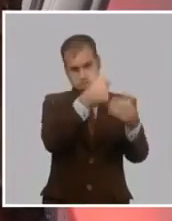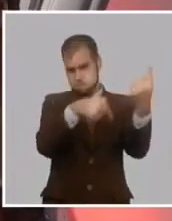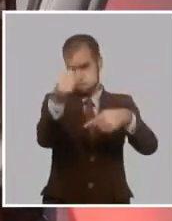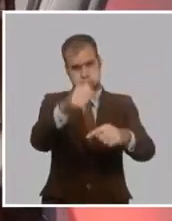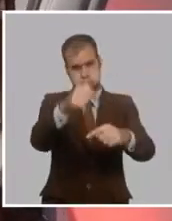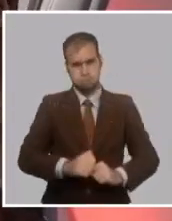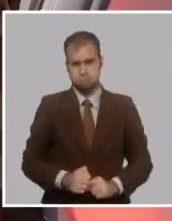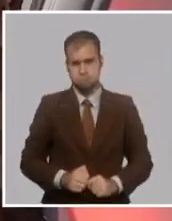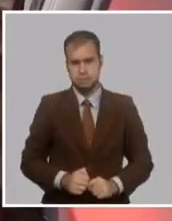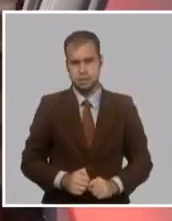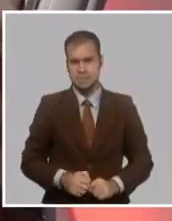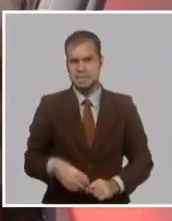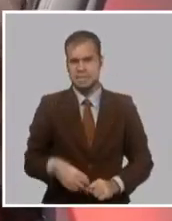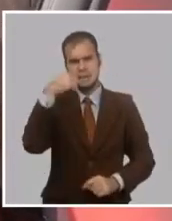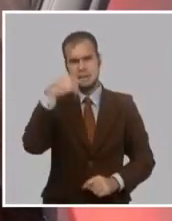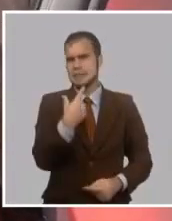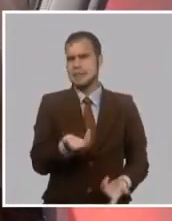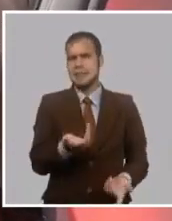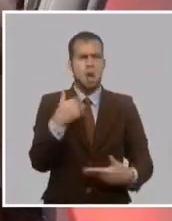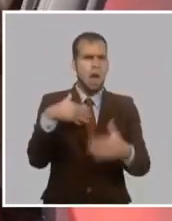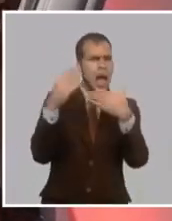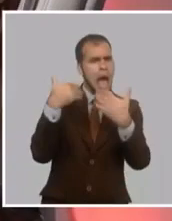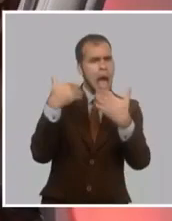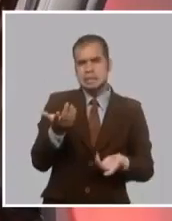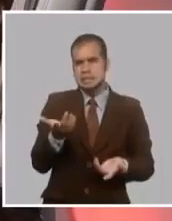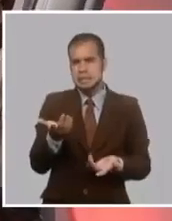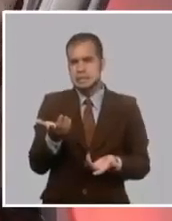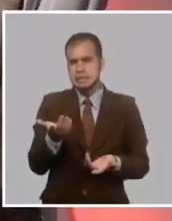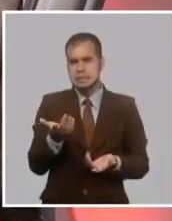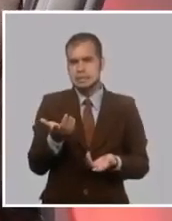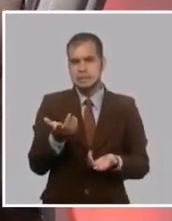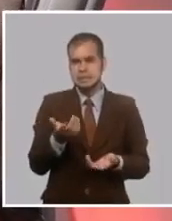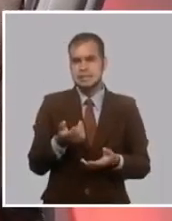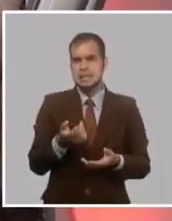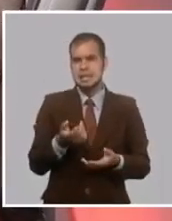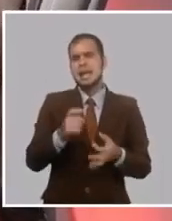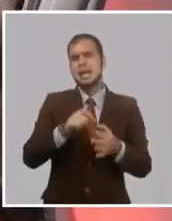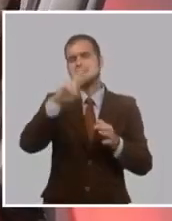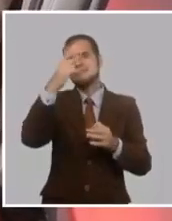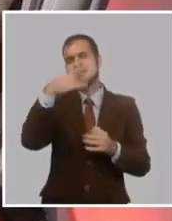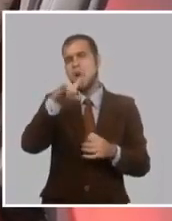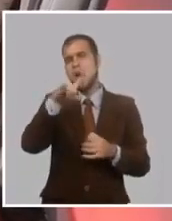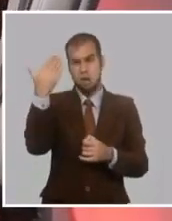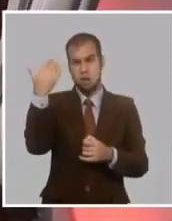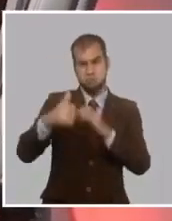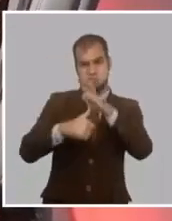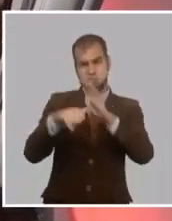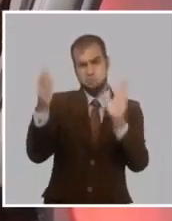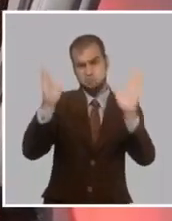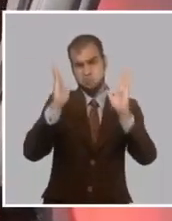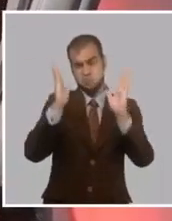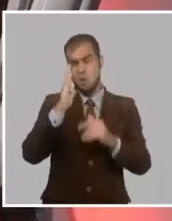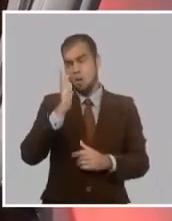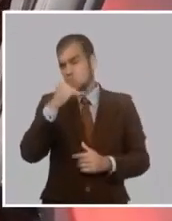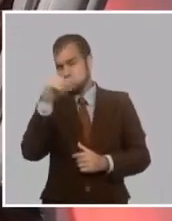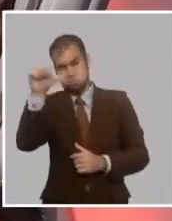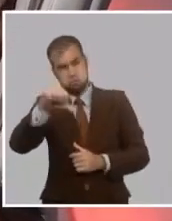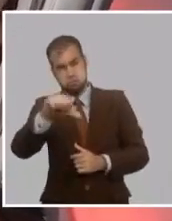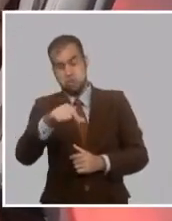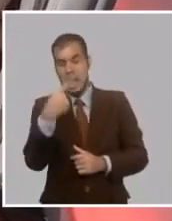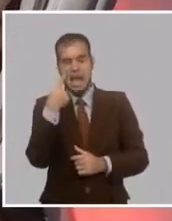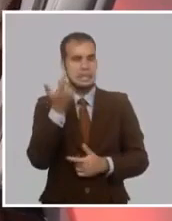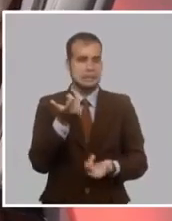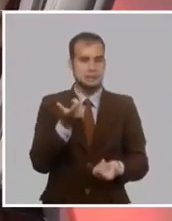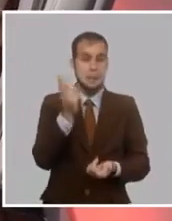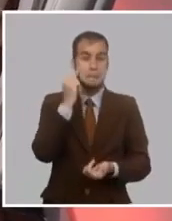con el modo como Grau San Martín citaba ese discurso, porque es una manera traidora de citar ese discurso, es una unidad selectiva. No porque